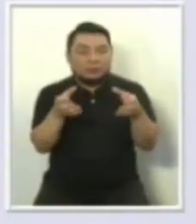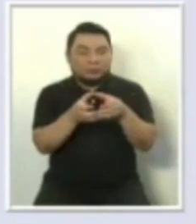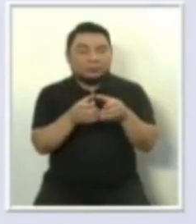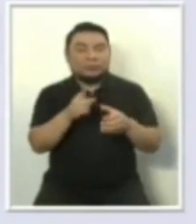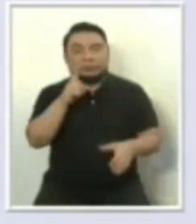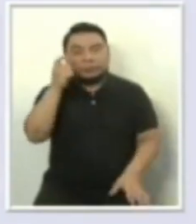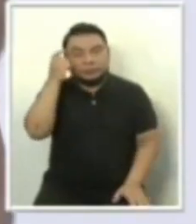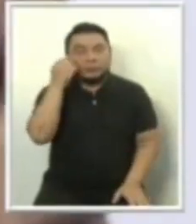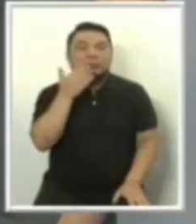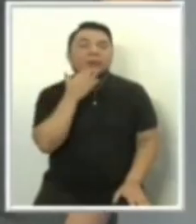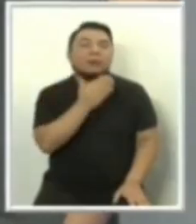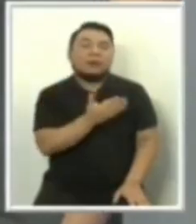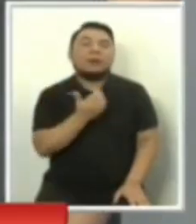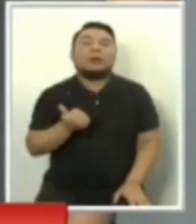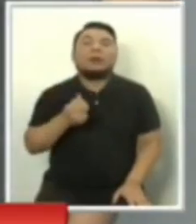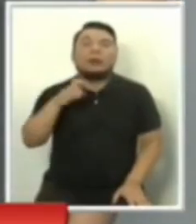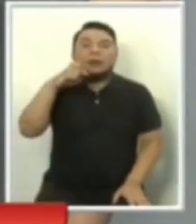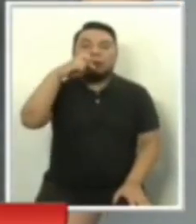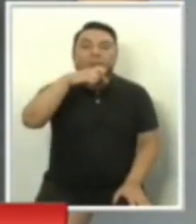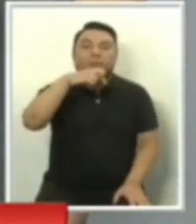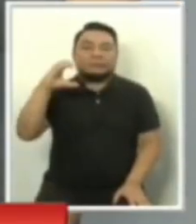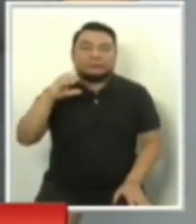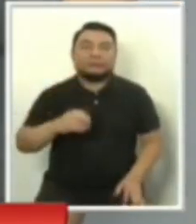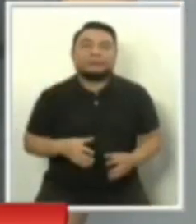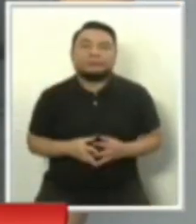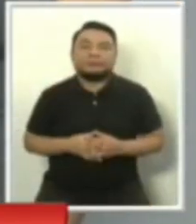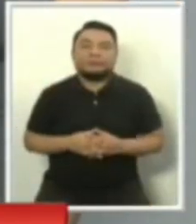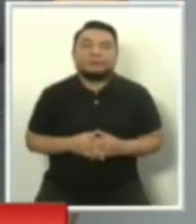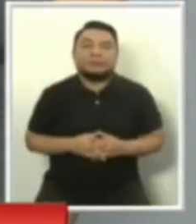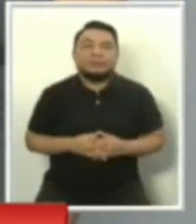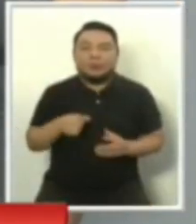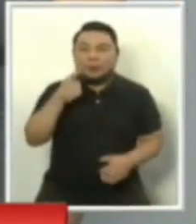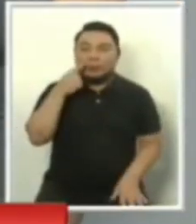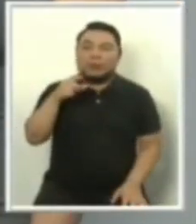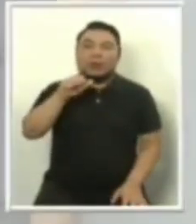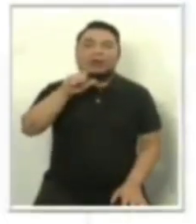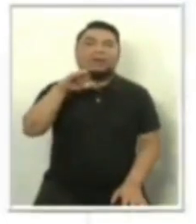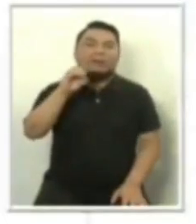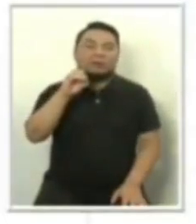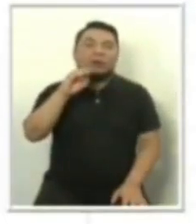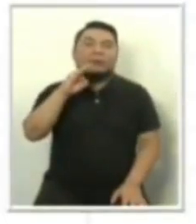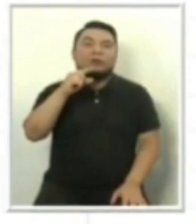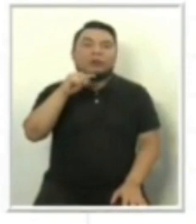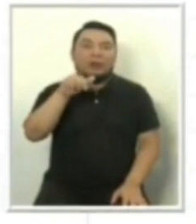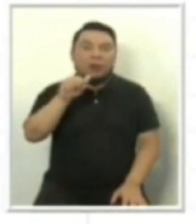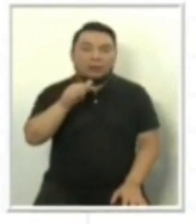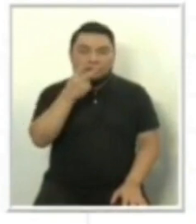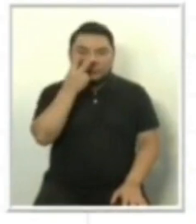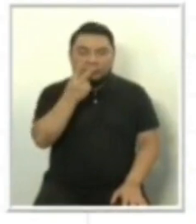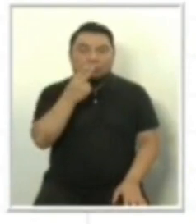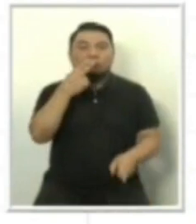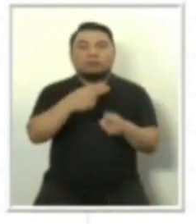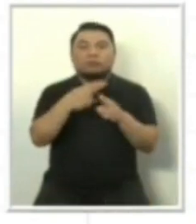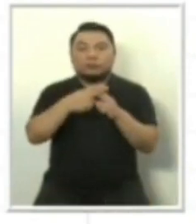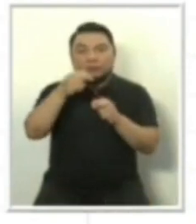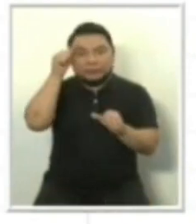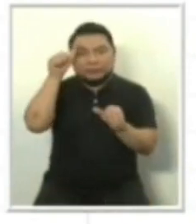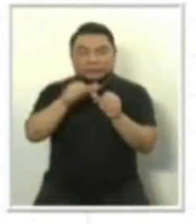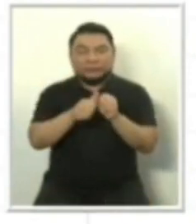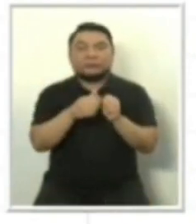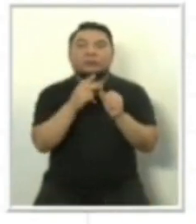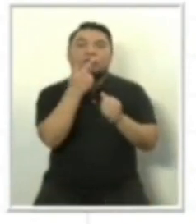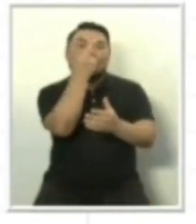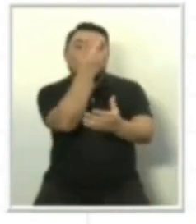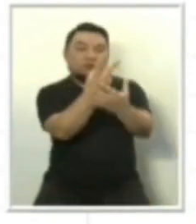el Partido Popular Cristiano, el PPC, Alberto Bengolea. Entonces vamos a recordar estas